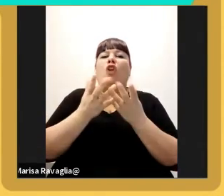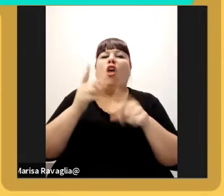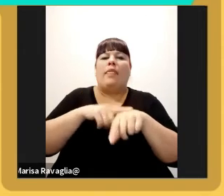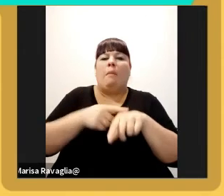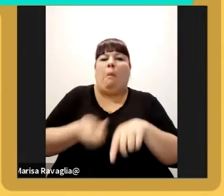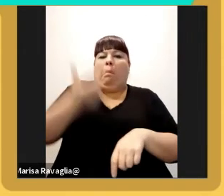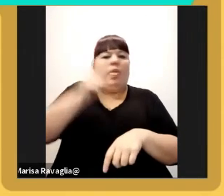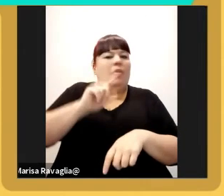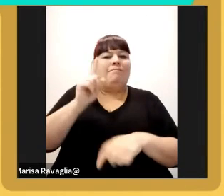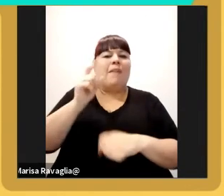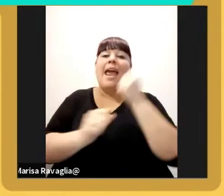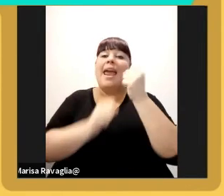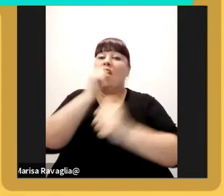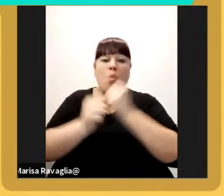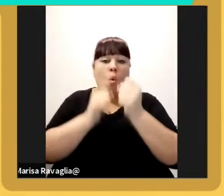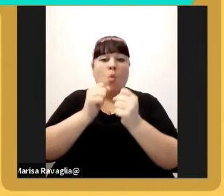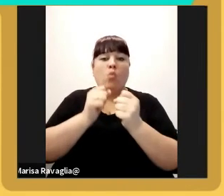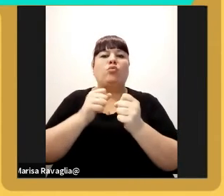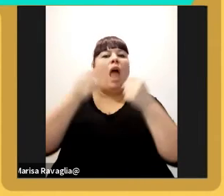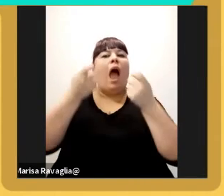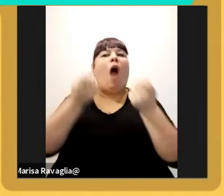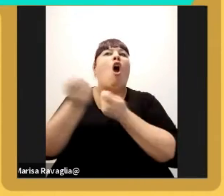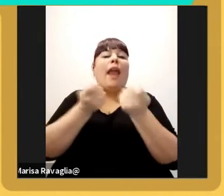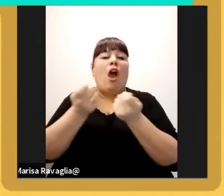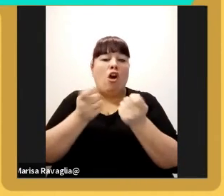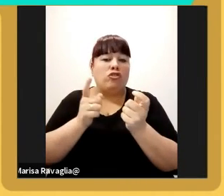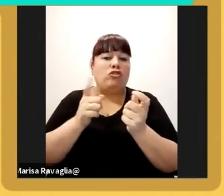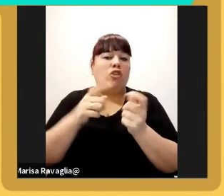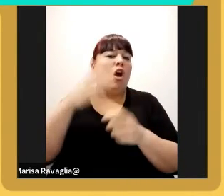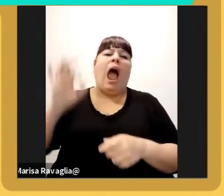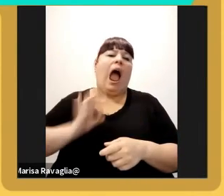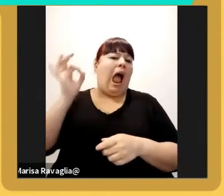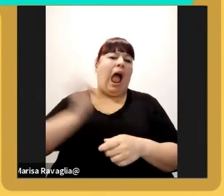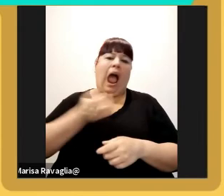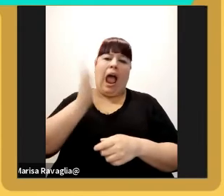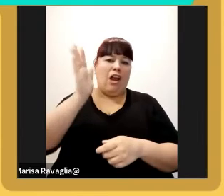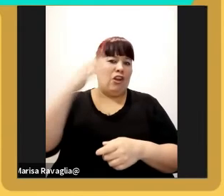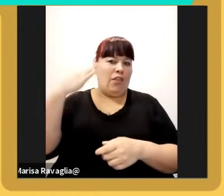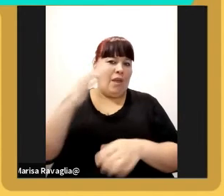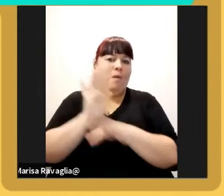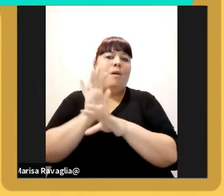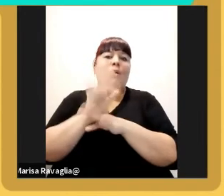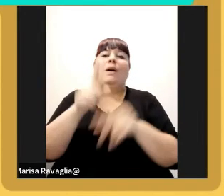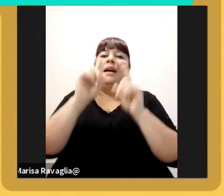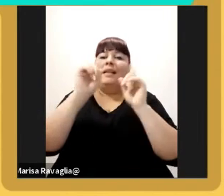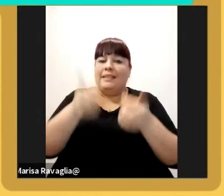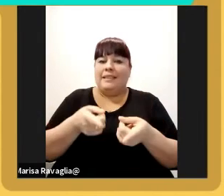industria o establecer un negocio lleva años o sea que eso también este